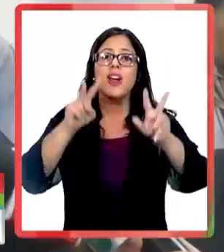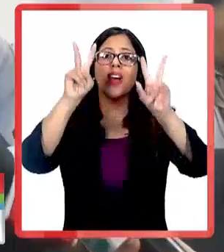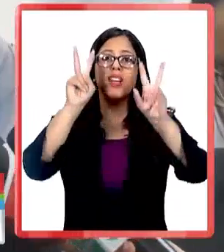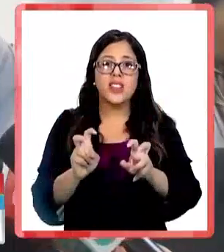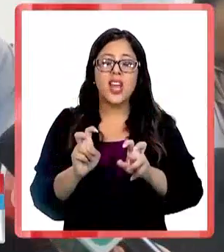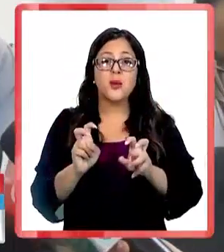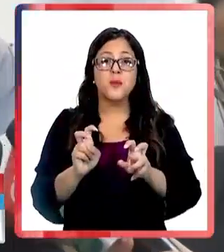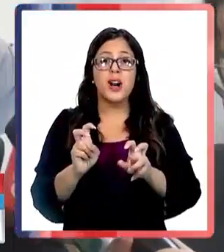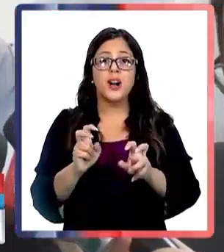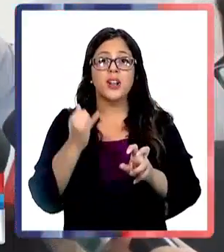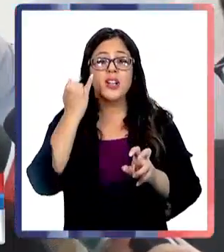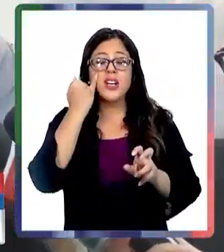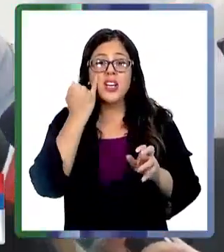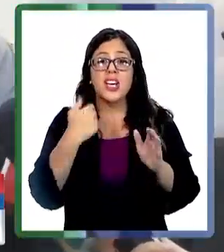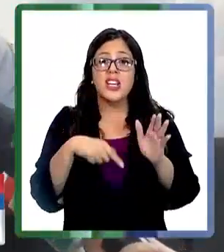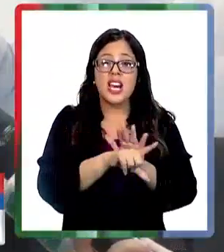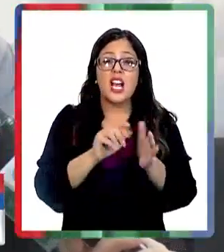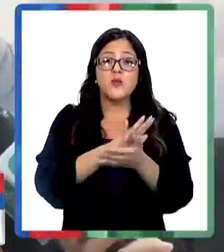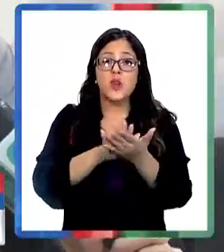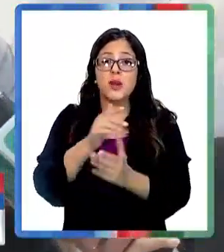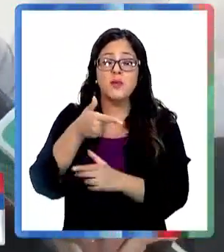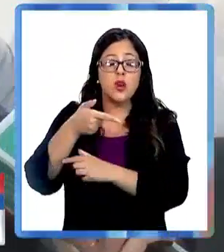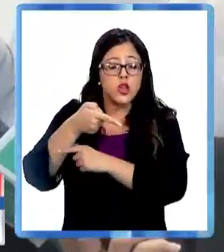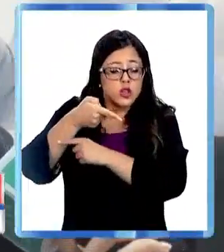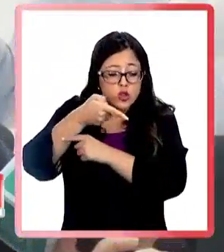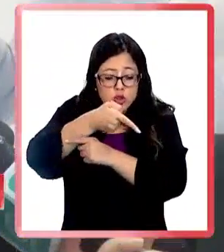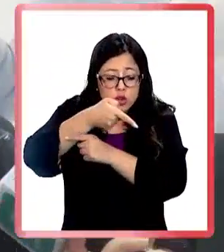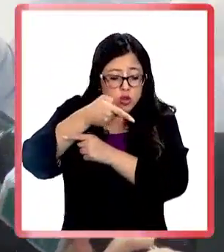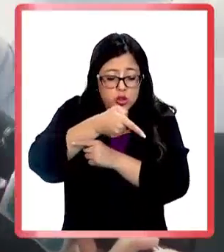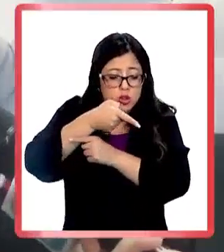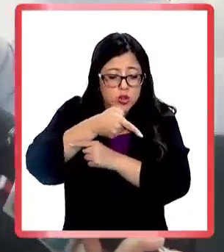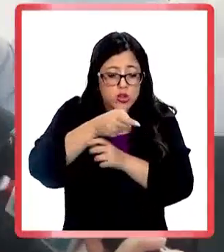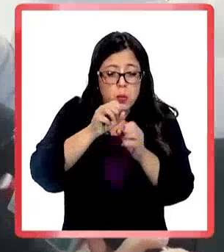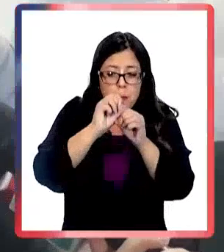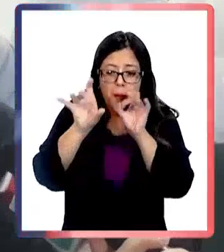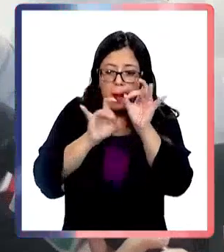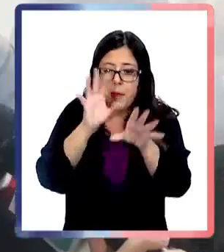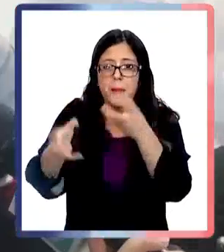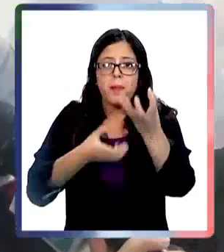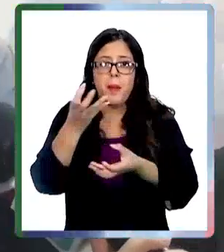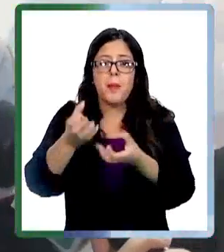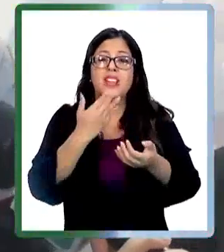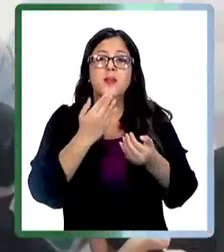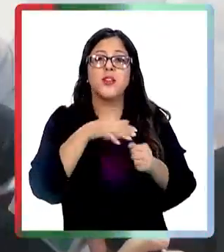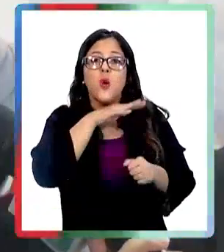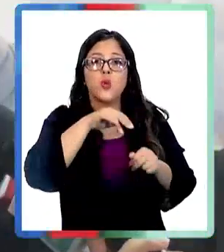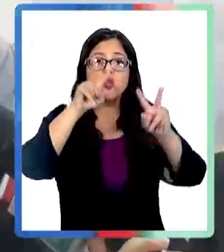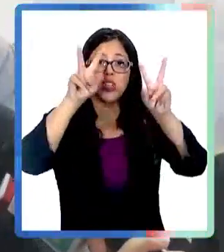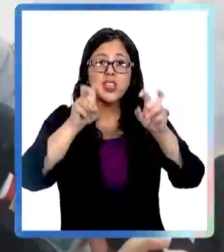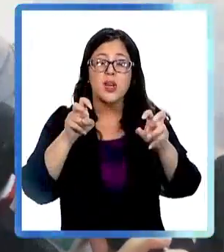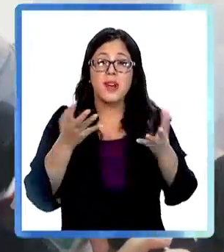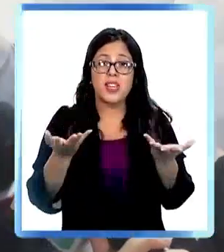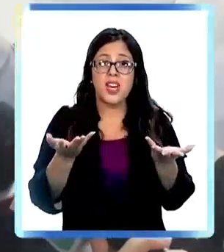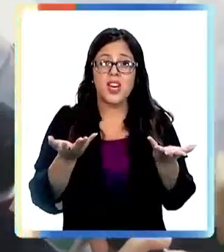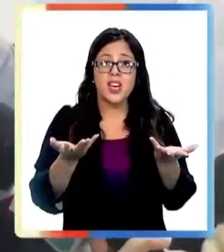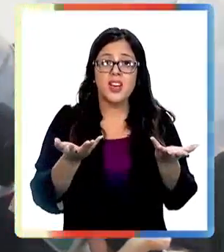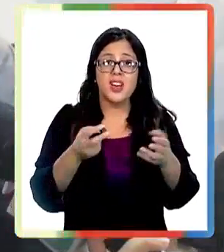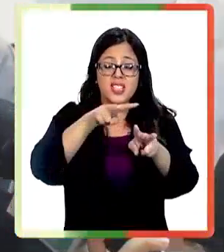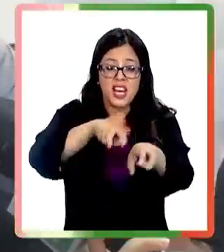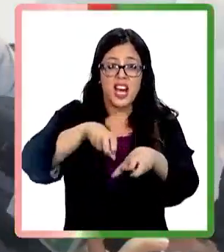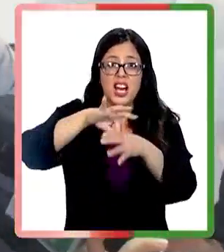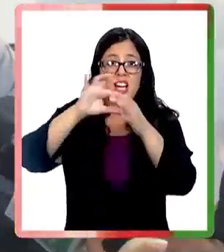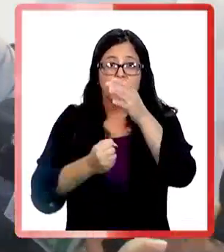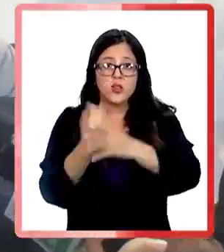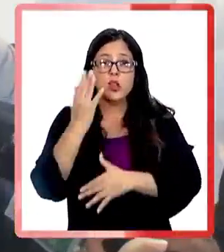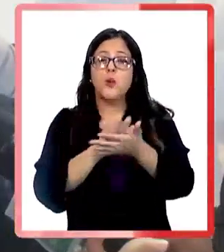ello. Cualquier conducta imprudente, como soldaduras que tiren chispa, como el uso de maquinaria agrícola sin estar preparado para